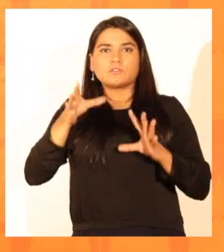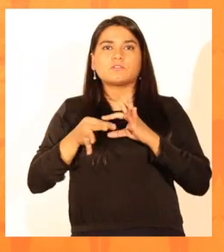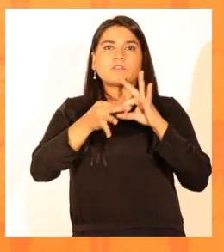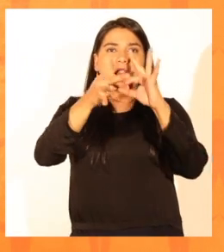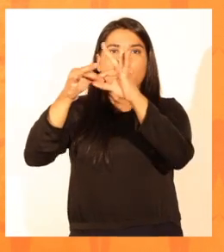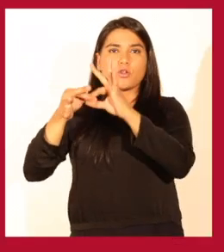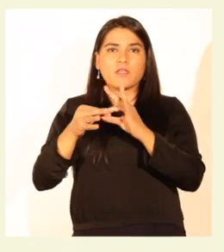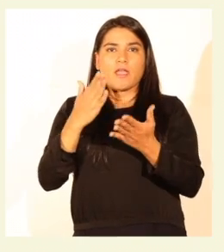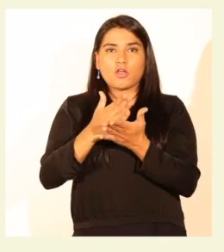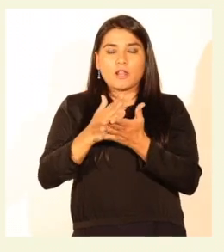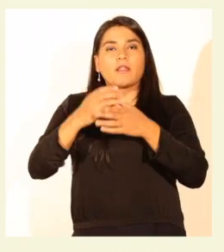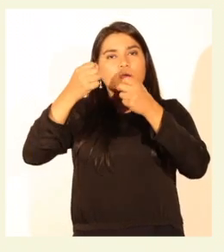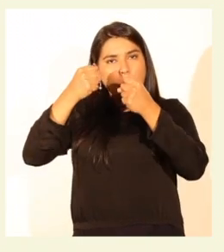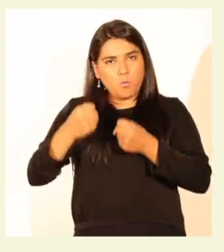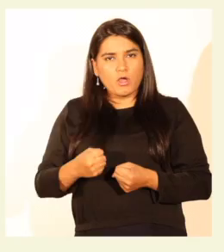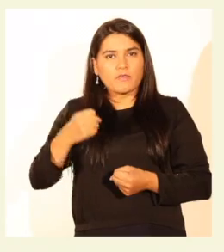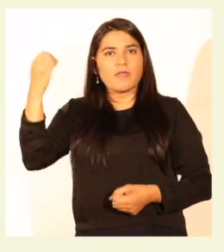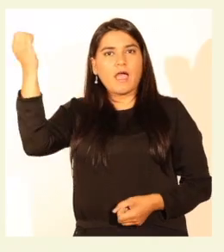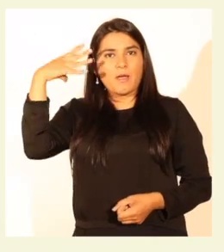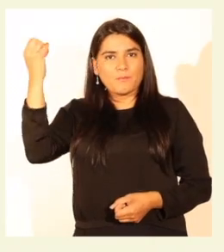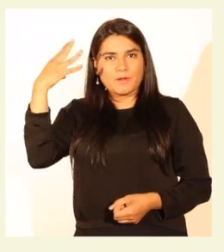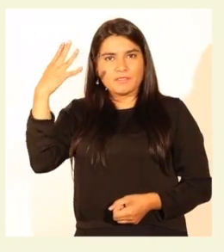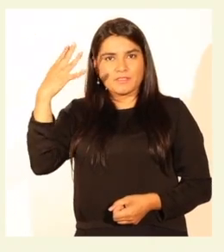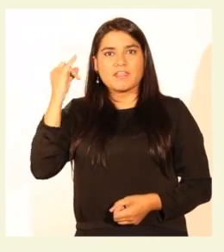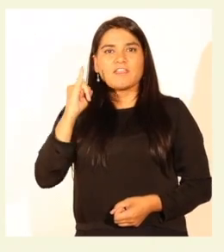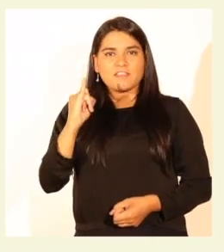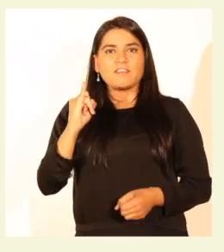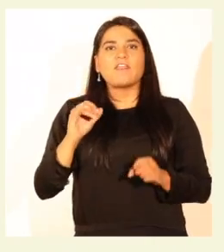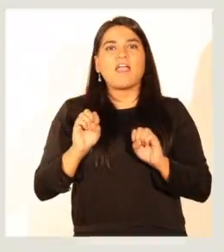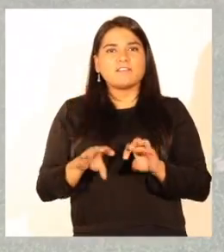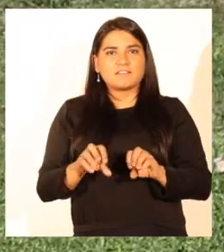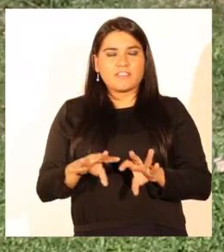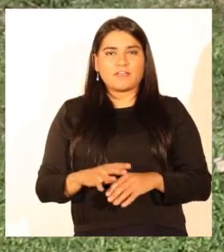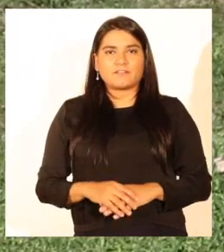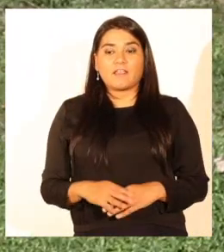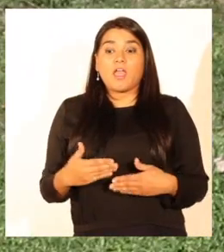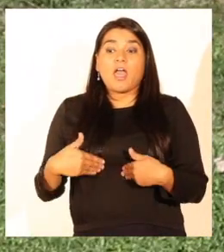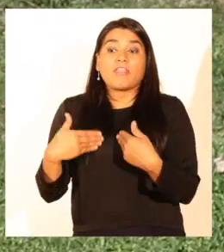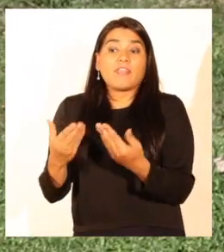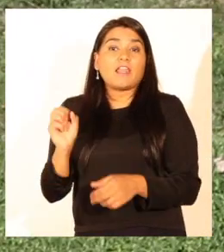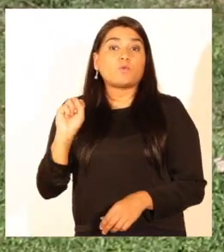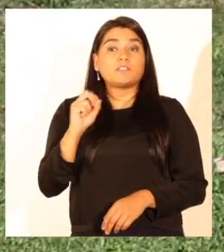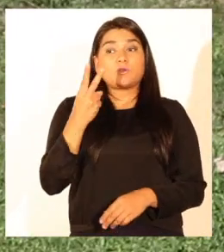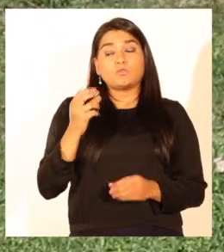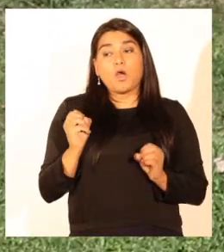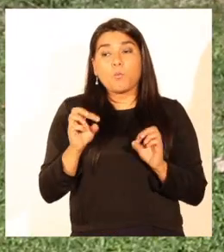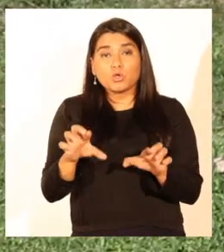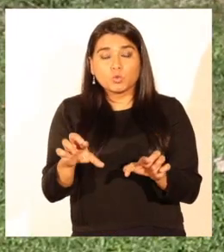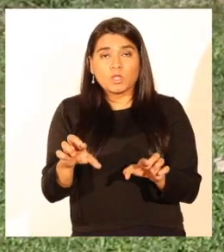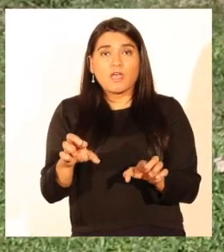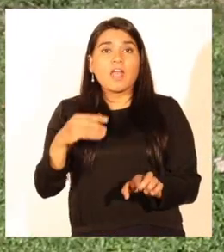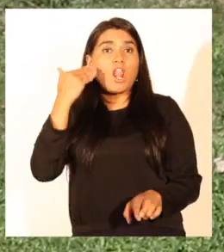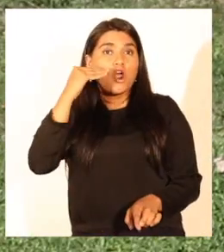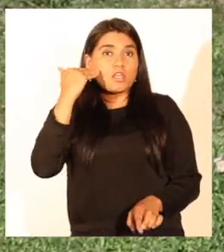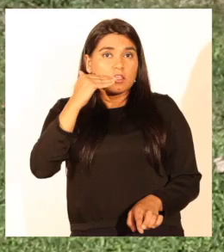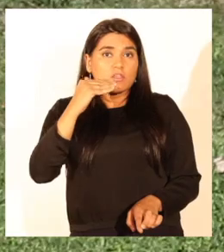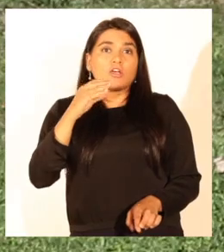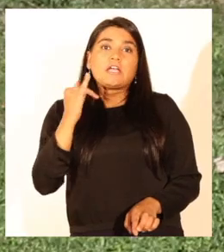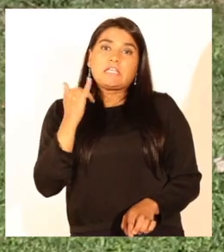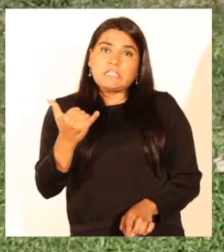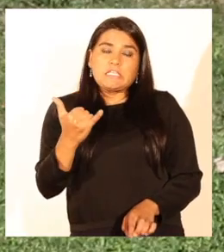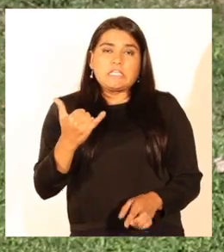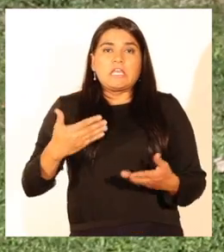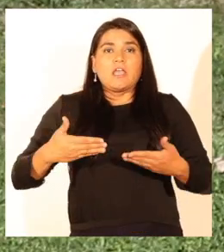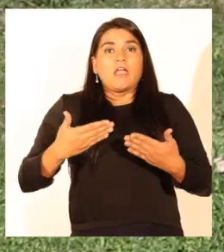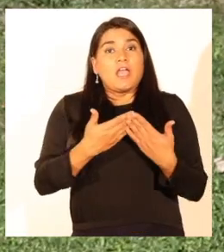armonía escolar se puede aprender y enseñar. Darle una segunda oportunidad a los niños y estudiantes